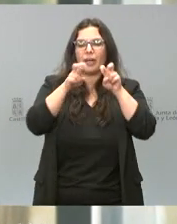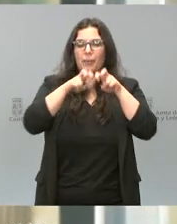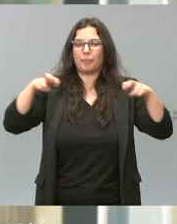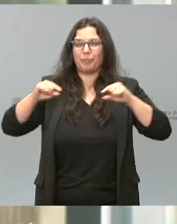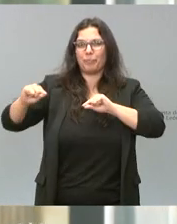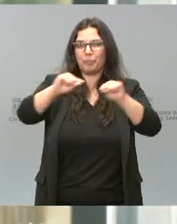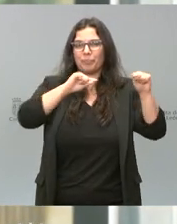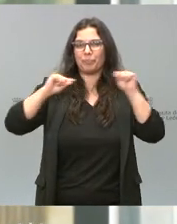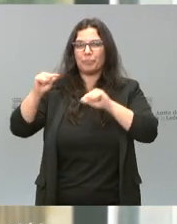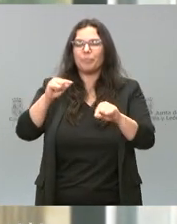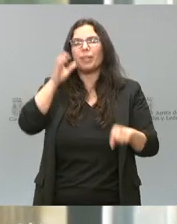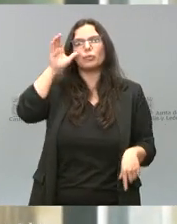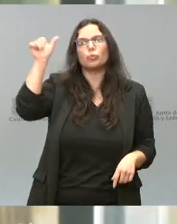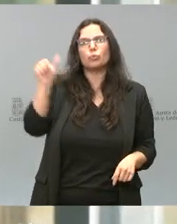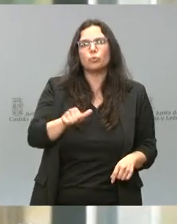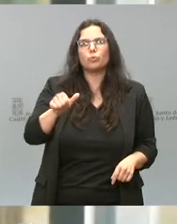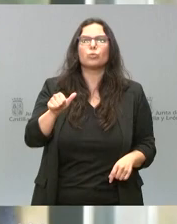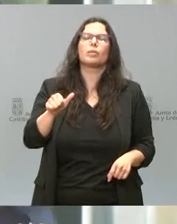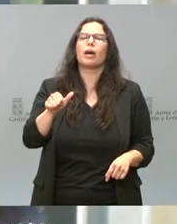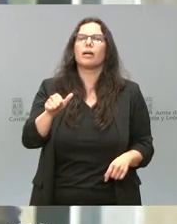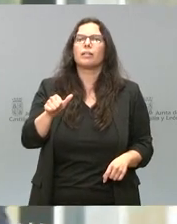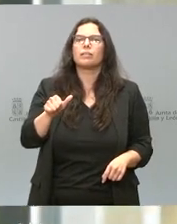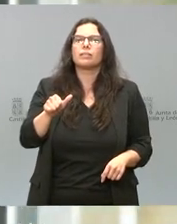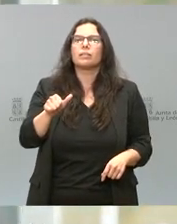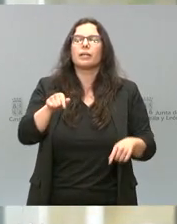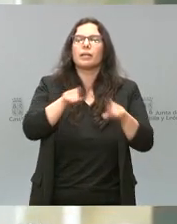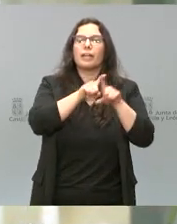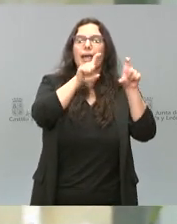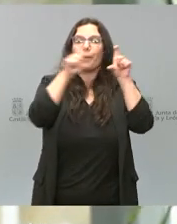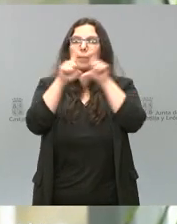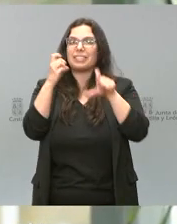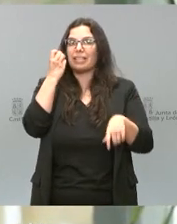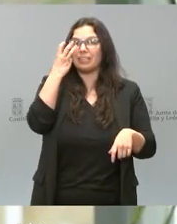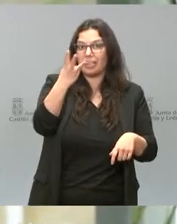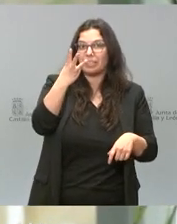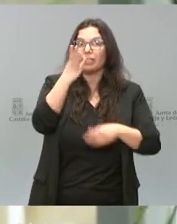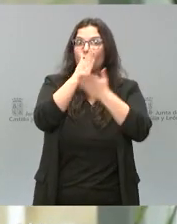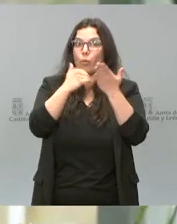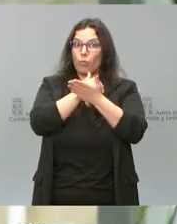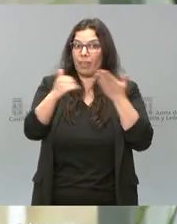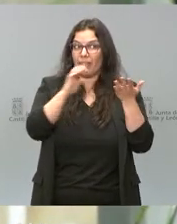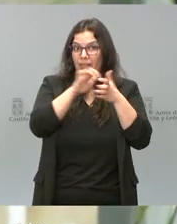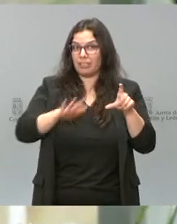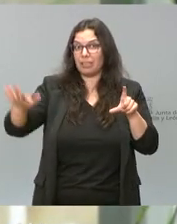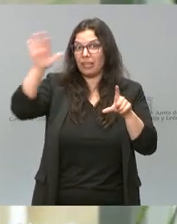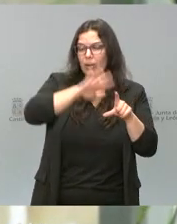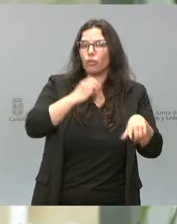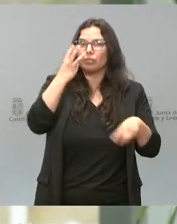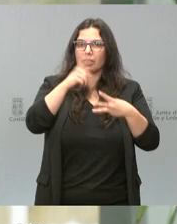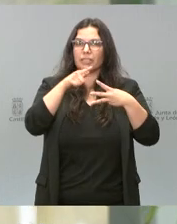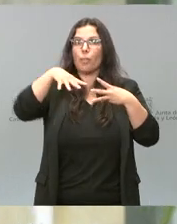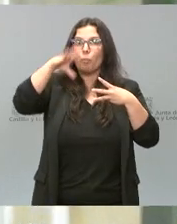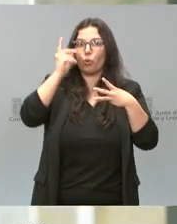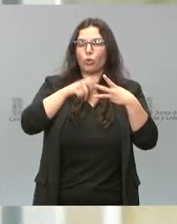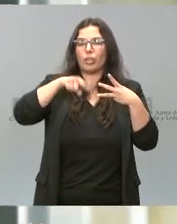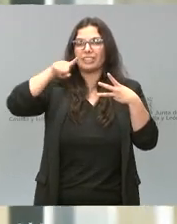comentaba, en la que vamos a poder escuchar las reflexiones de tres empresas distribuidas por nuestra comunidad, por Castilla y León, una de Urbos, otra de